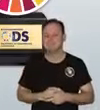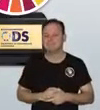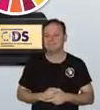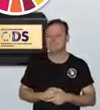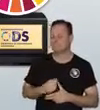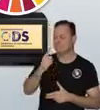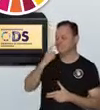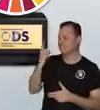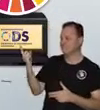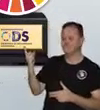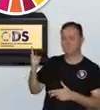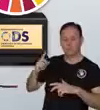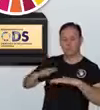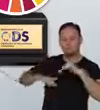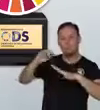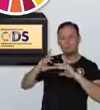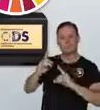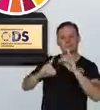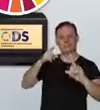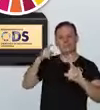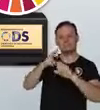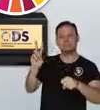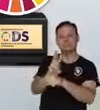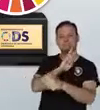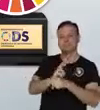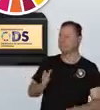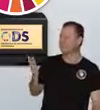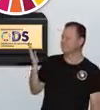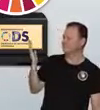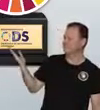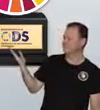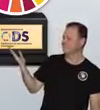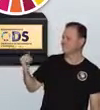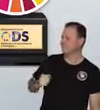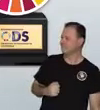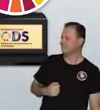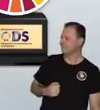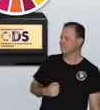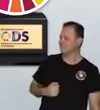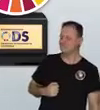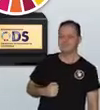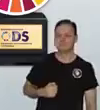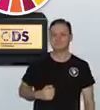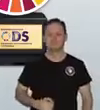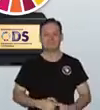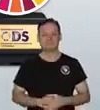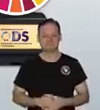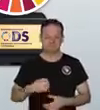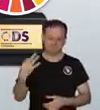galardón es para construcción comprometida con el desarrollo sostenible de Soletanz, Bashi, Paraguay, S.A.